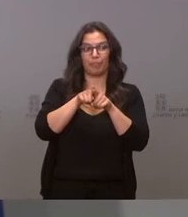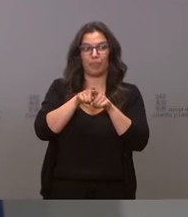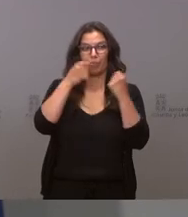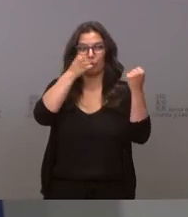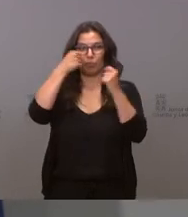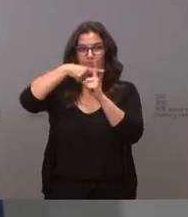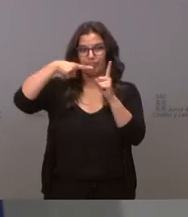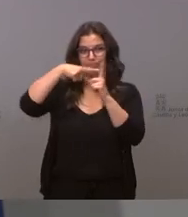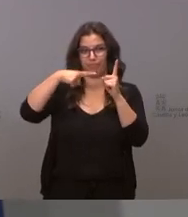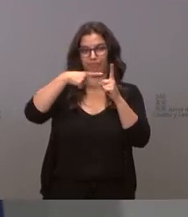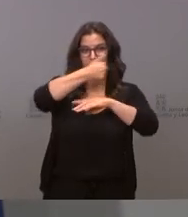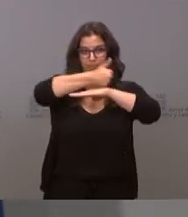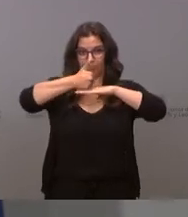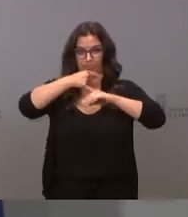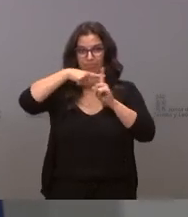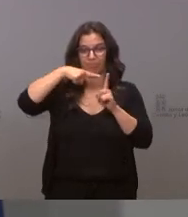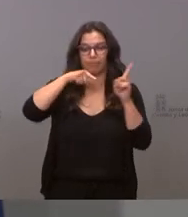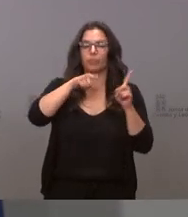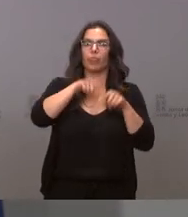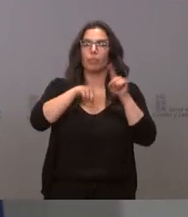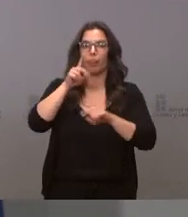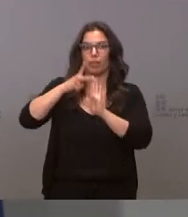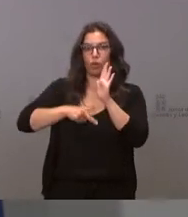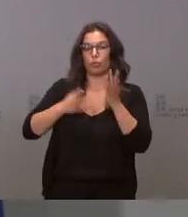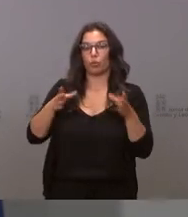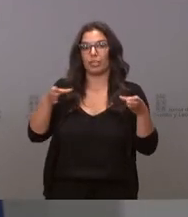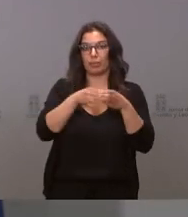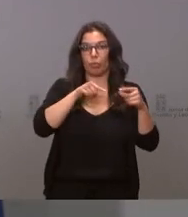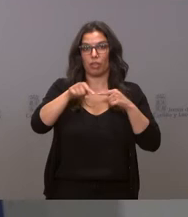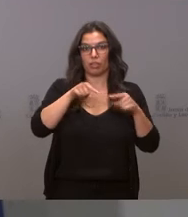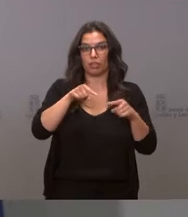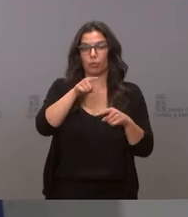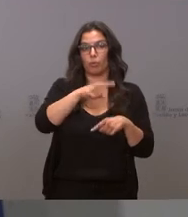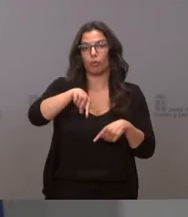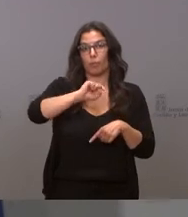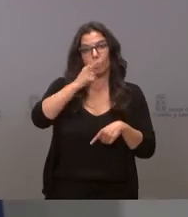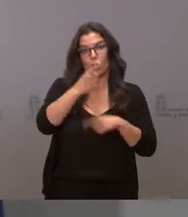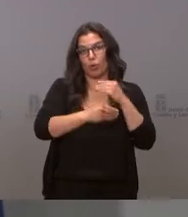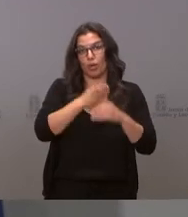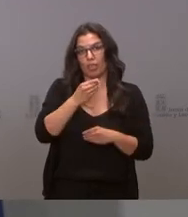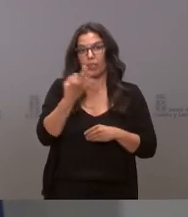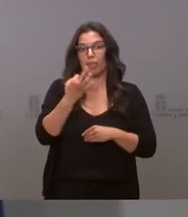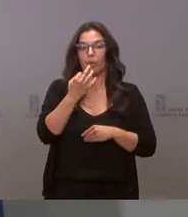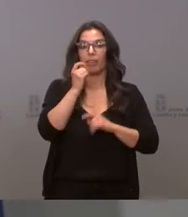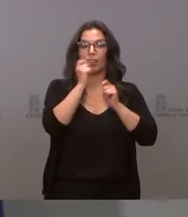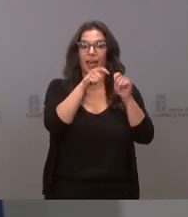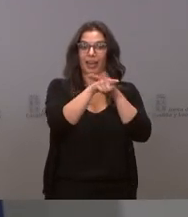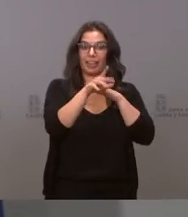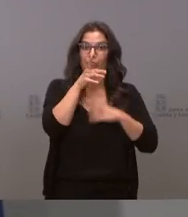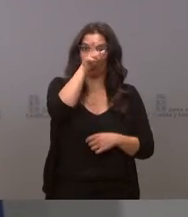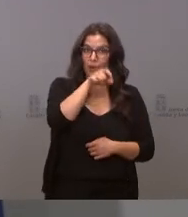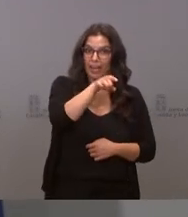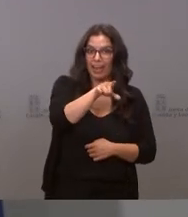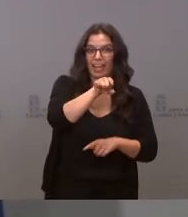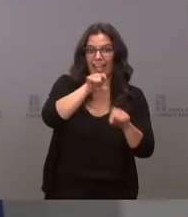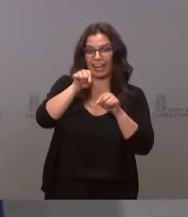acuerdo a la norma en vigor y el equipo directivo naturalmente lo primero que tenemos que hacer es nombrar al gerente porque es él quien